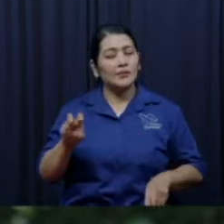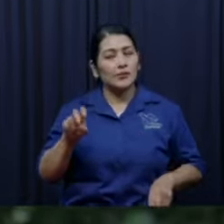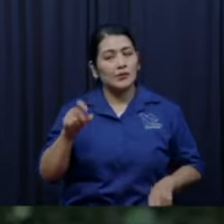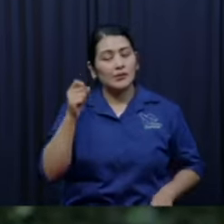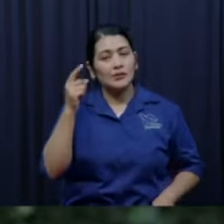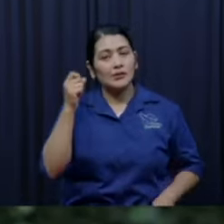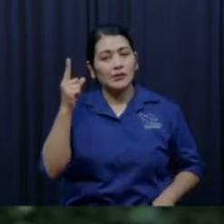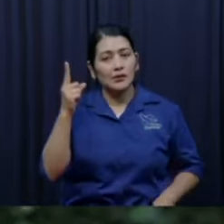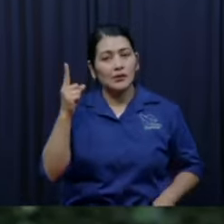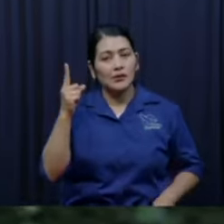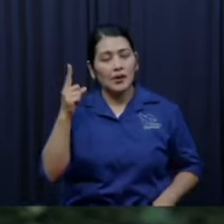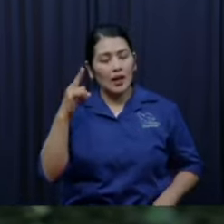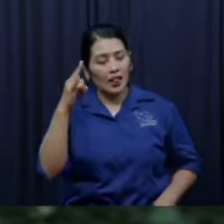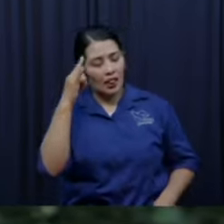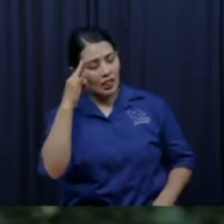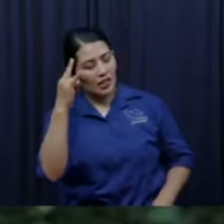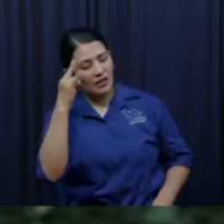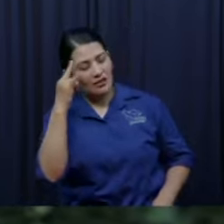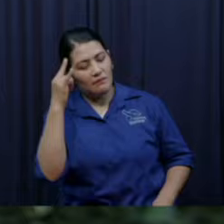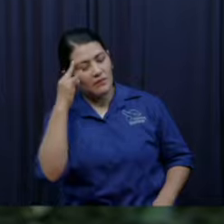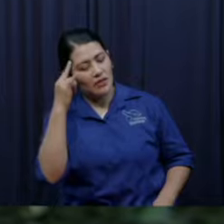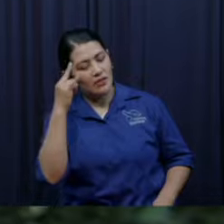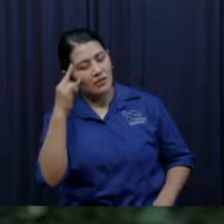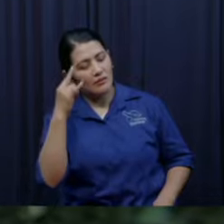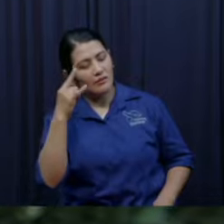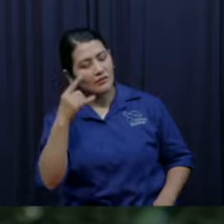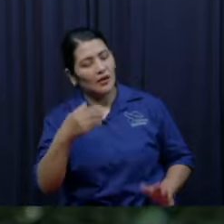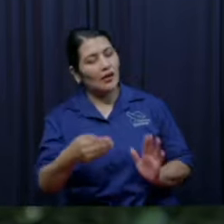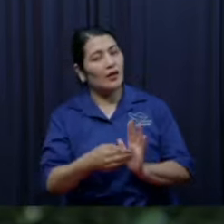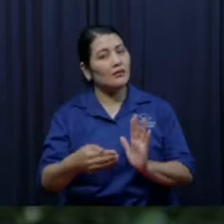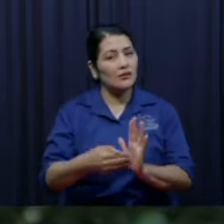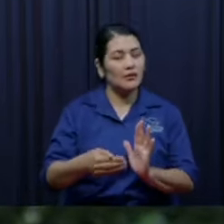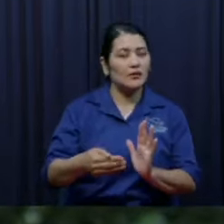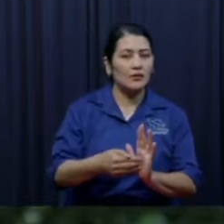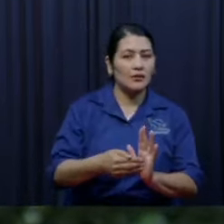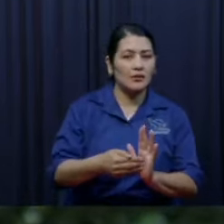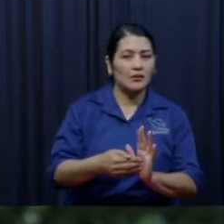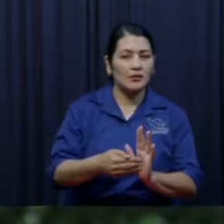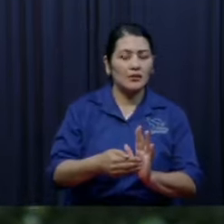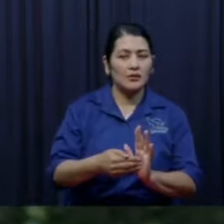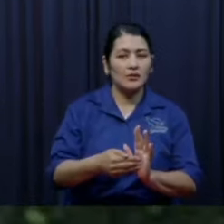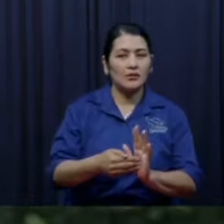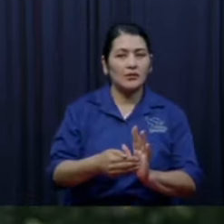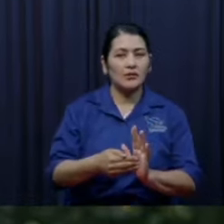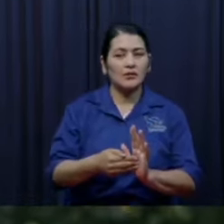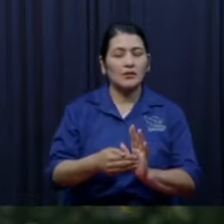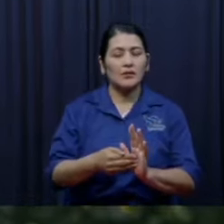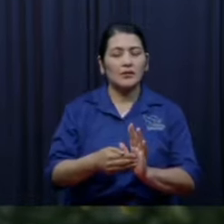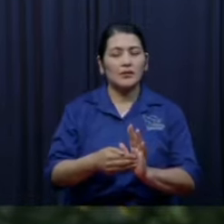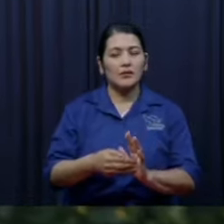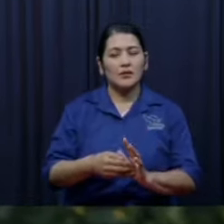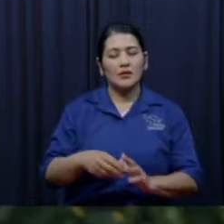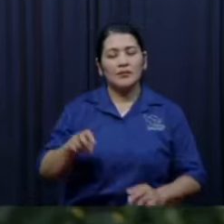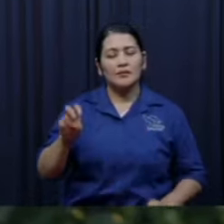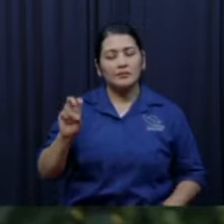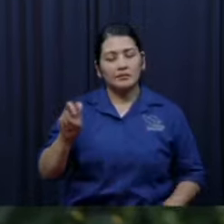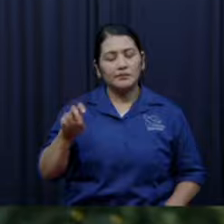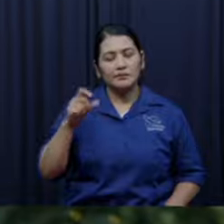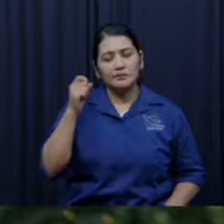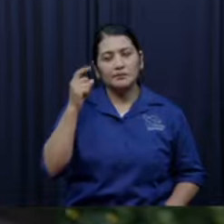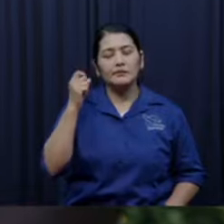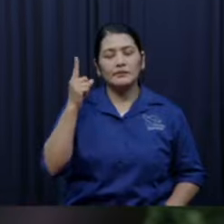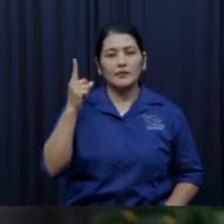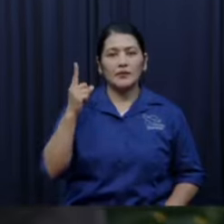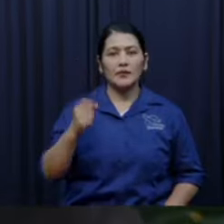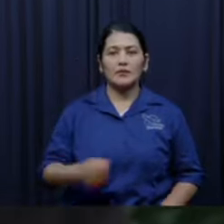ante la manifestación de nuestro propio Dios pero como dije eso como hice eso es Jebus es Jebus bueno pero